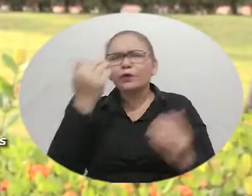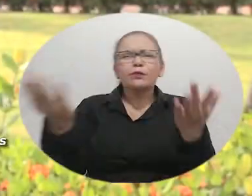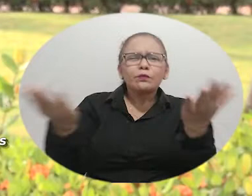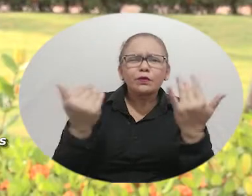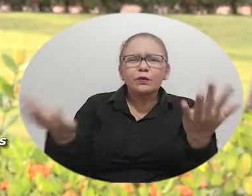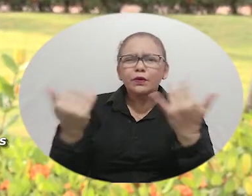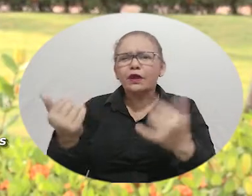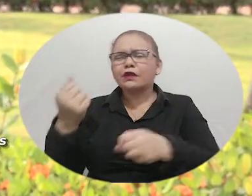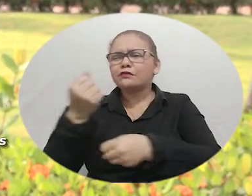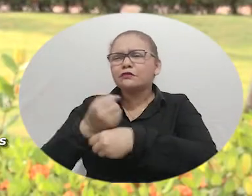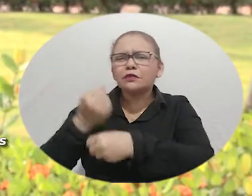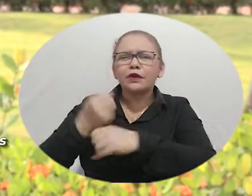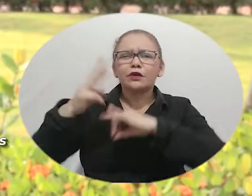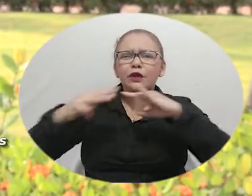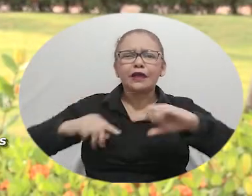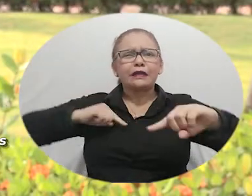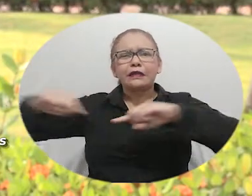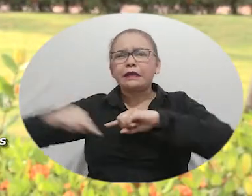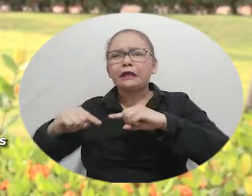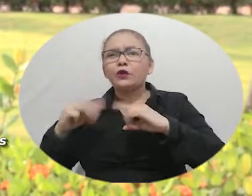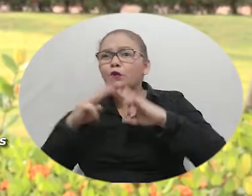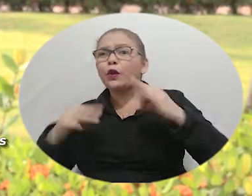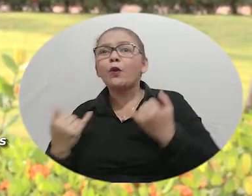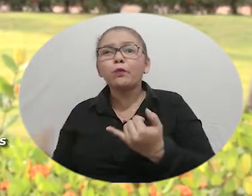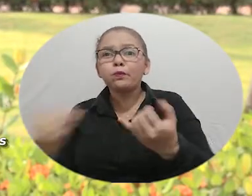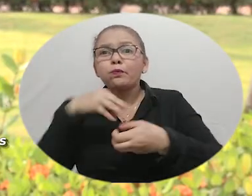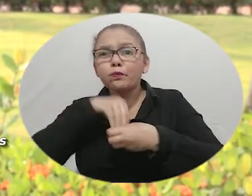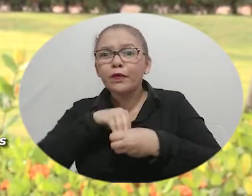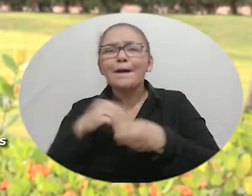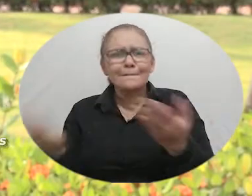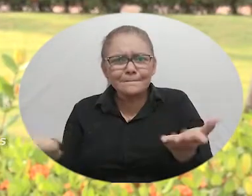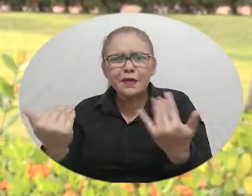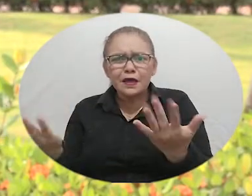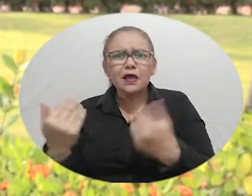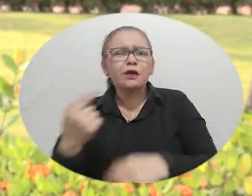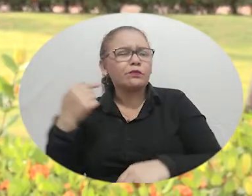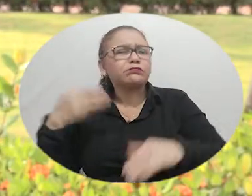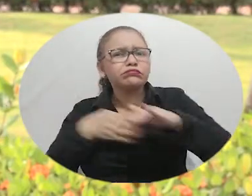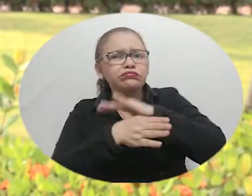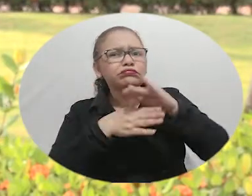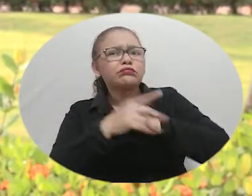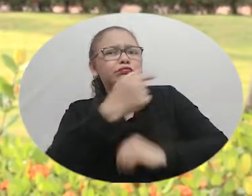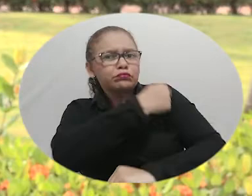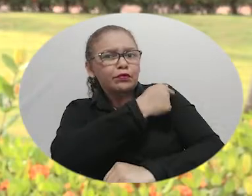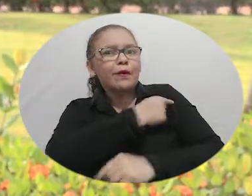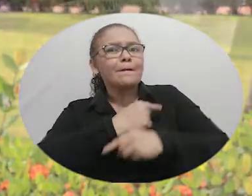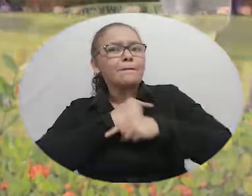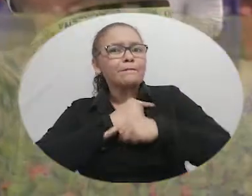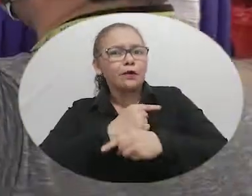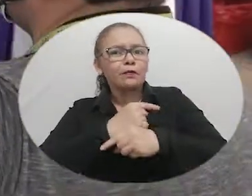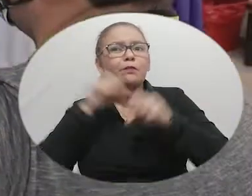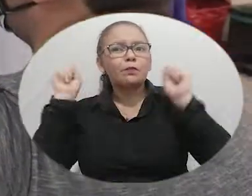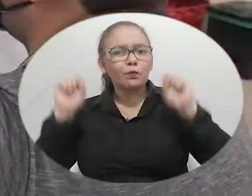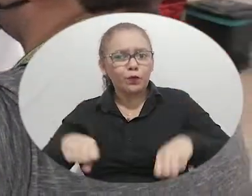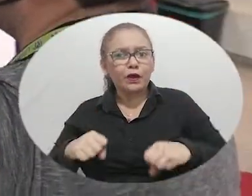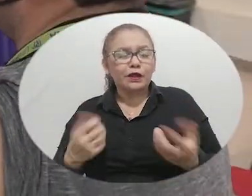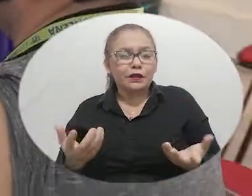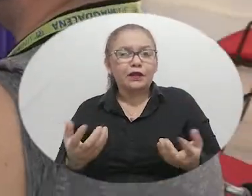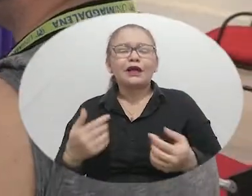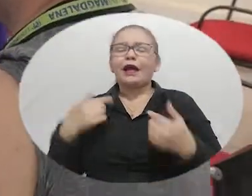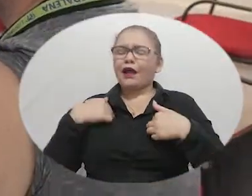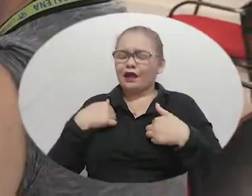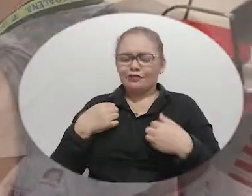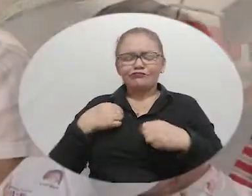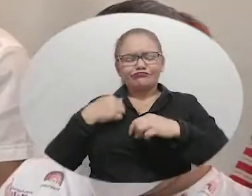contratistas y demás miembros del cuerpo administrativo y directivo de la universidad que se acerque y también tengan acceso a la vacuna